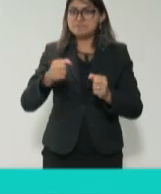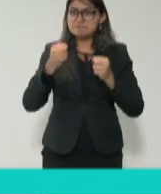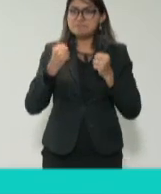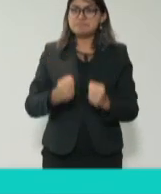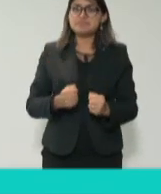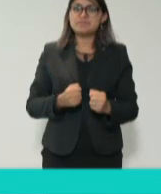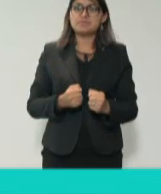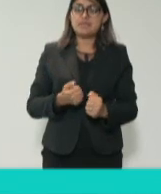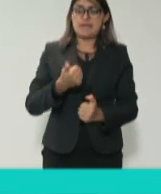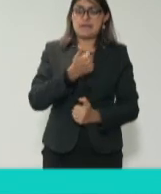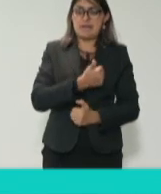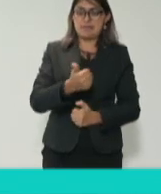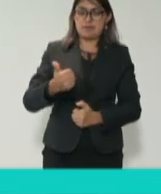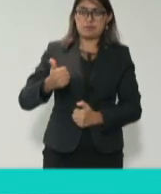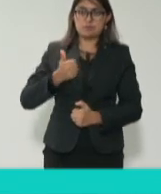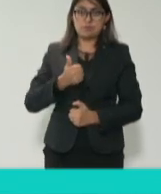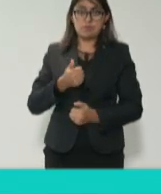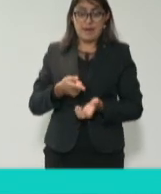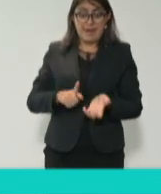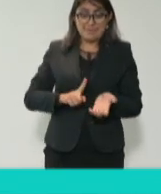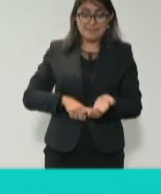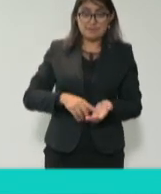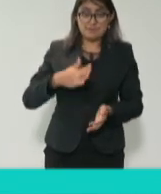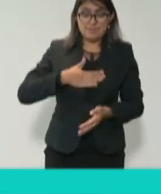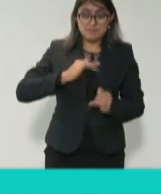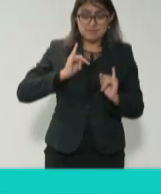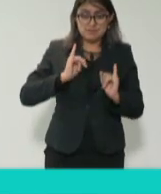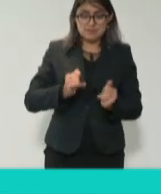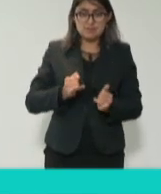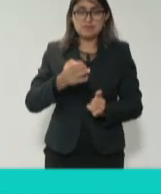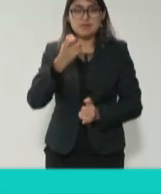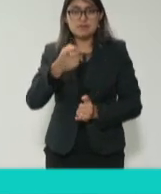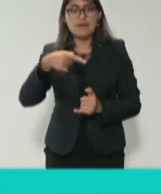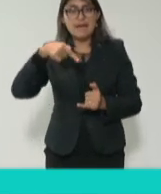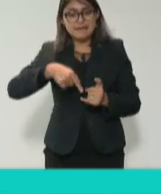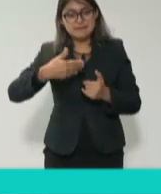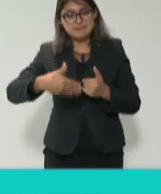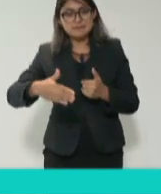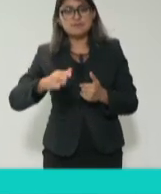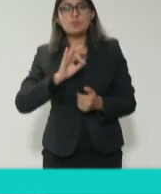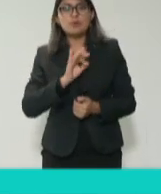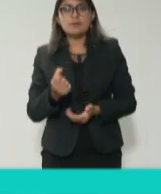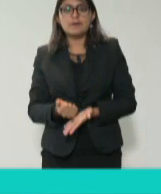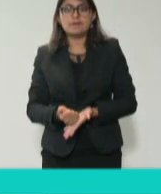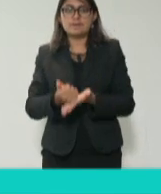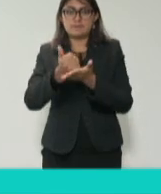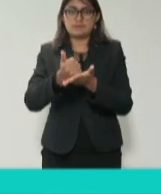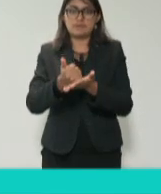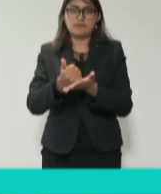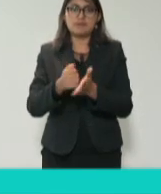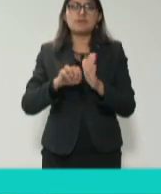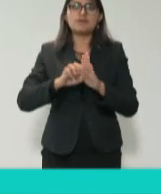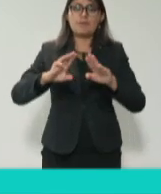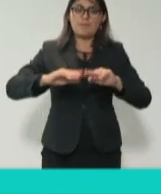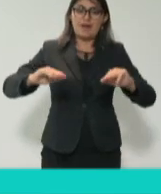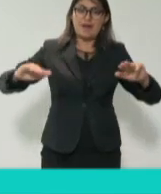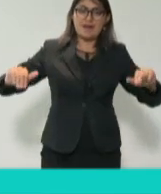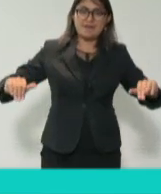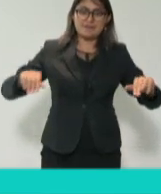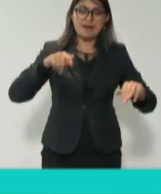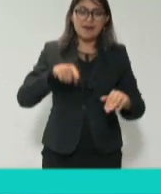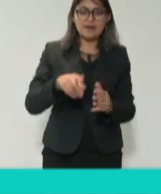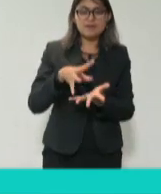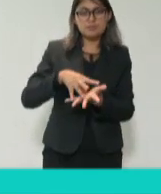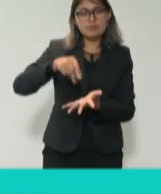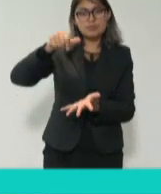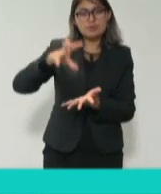combatir desde cada uno. También esa parte individual es la que comienza a poner ese granito de arena que hace la playa que servirá entonces para